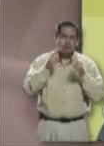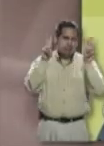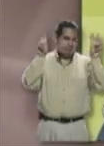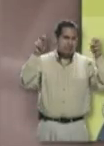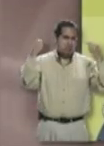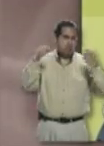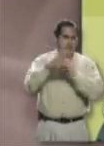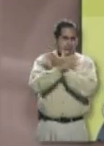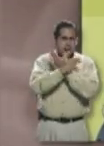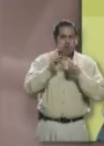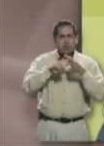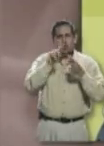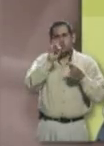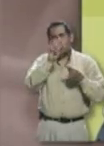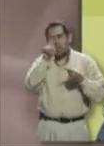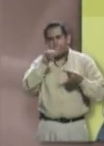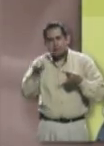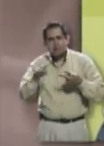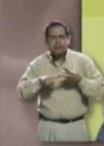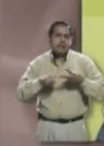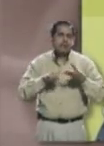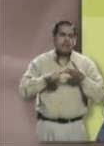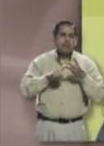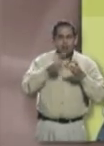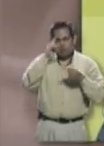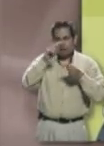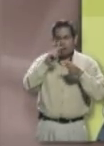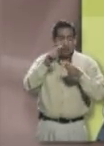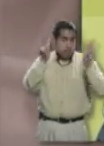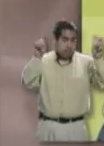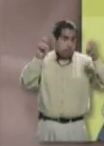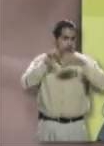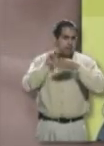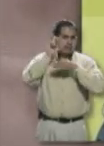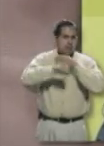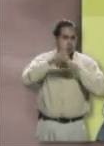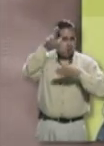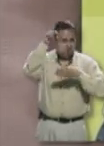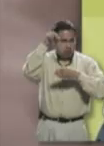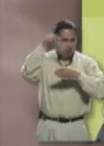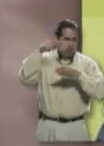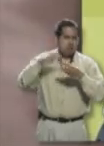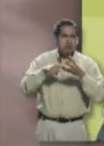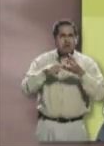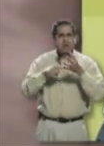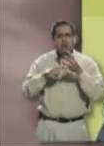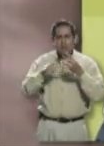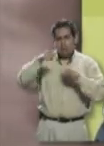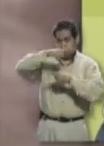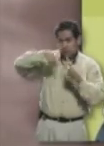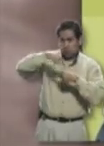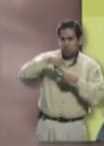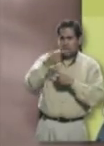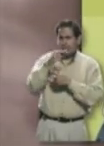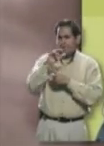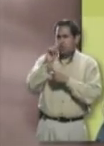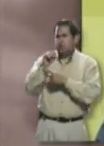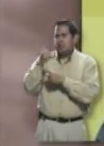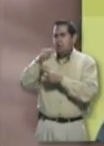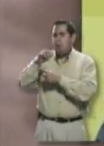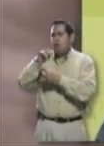mariposa, suiz, salto de conejo y giro y molines.